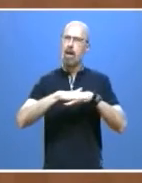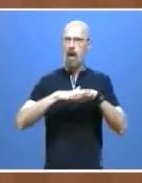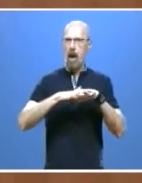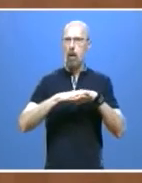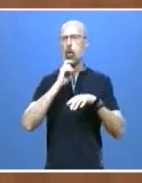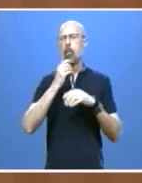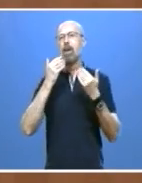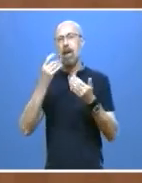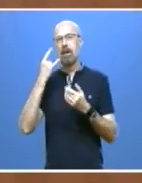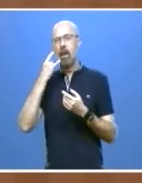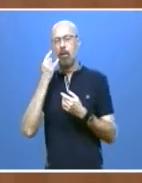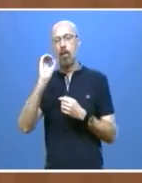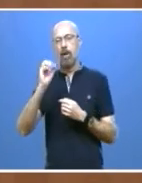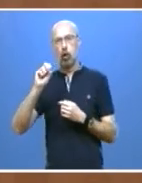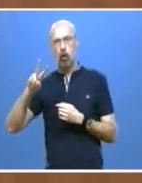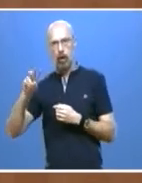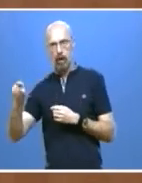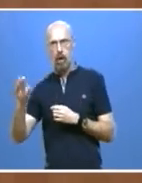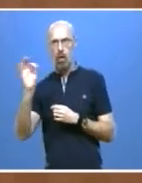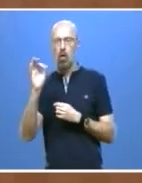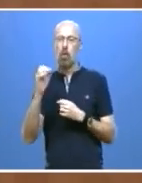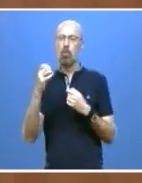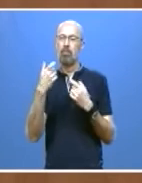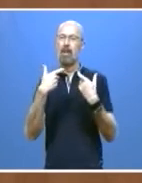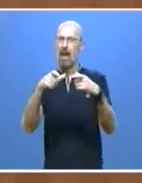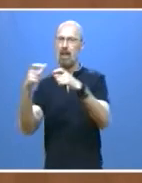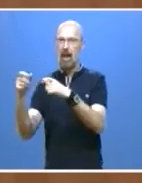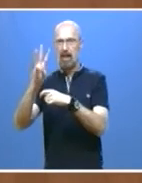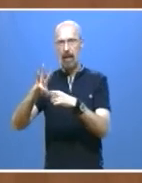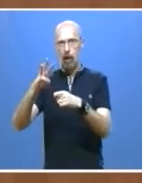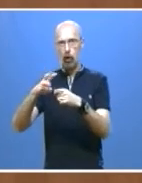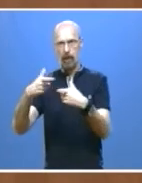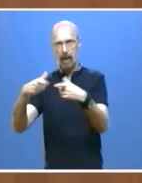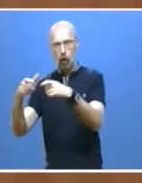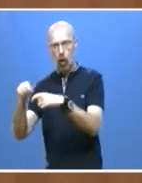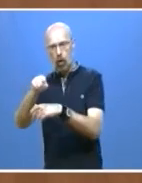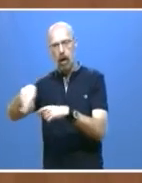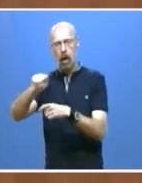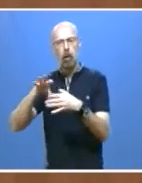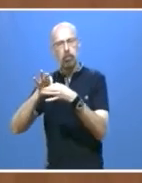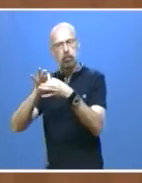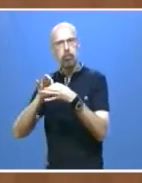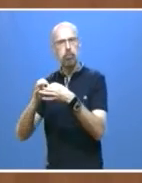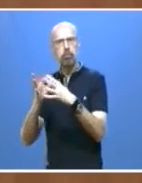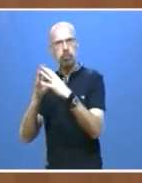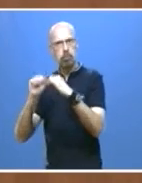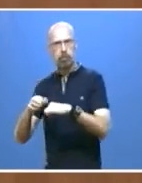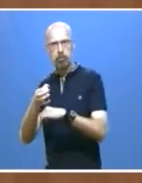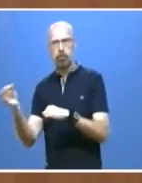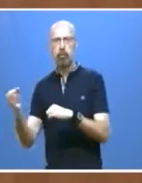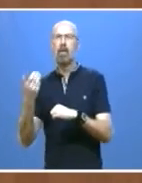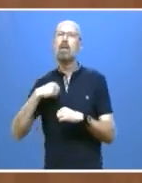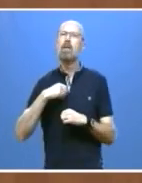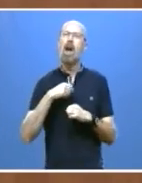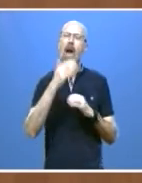012 y las entidades del tercer sector que hemos atendido ya a 15.400 familias durante